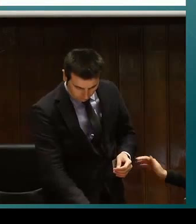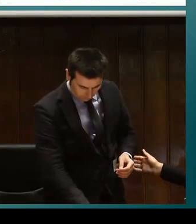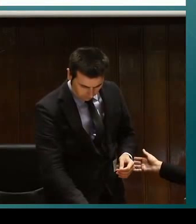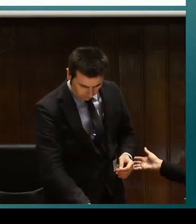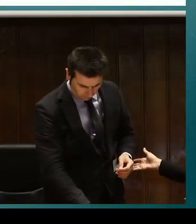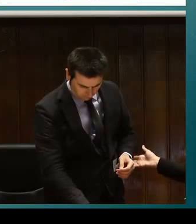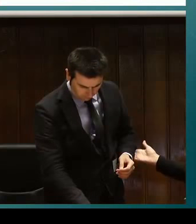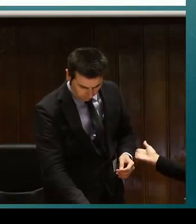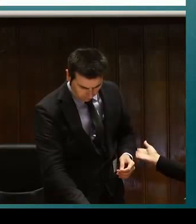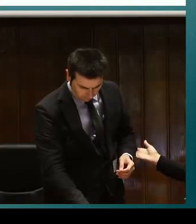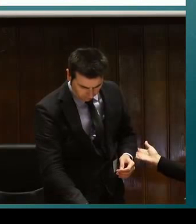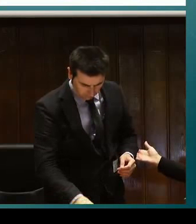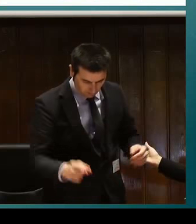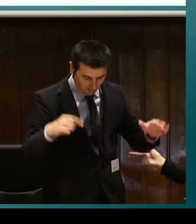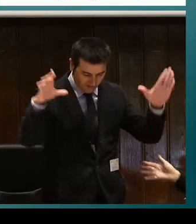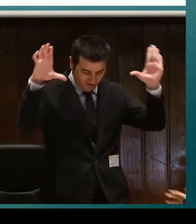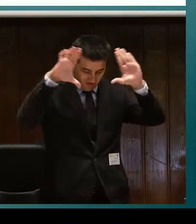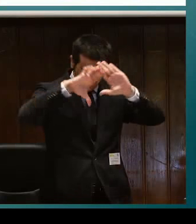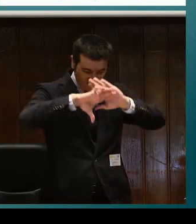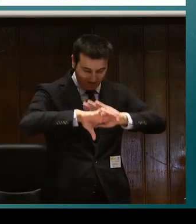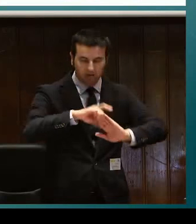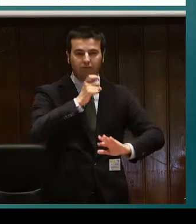por cada turno y esa persona acaba un poco excluida.